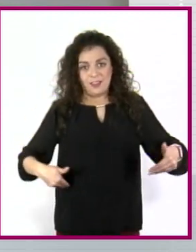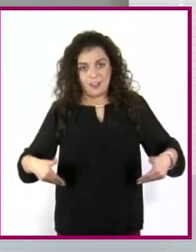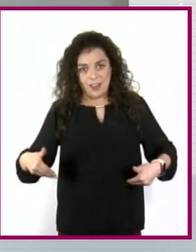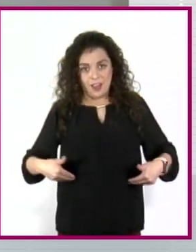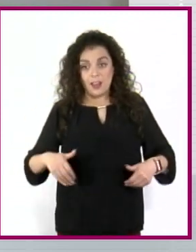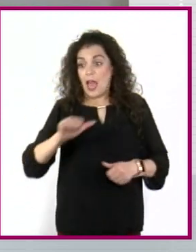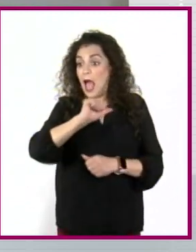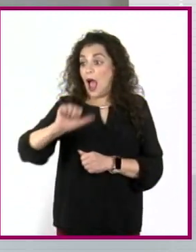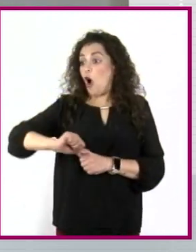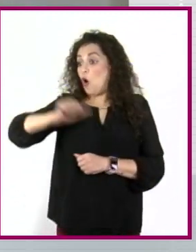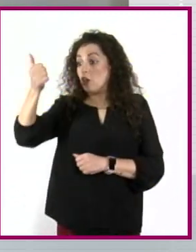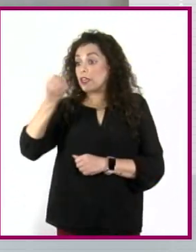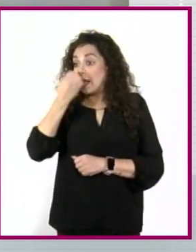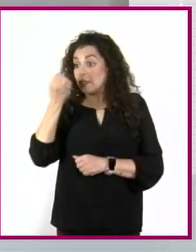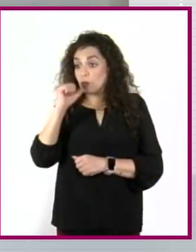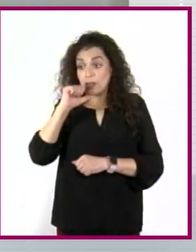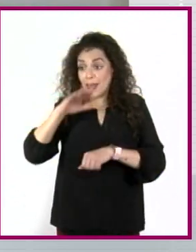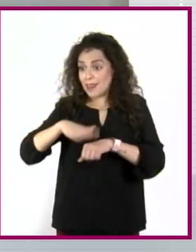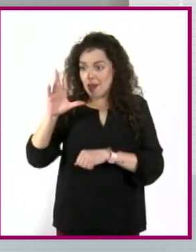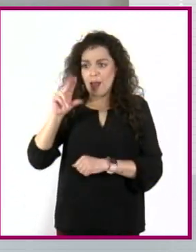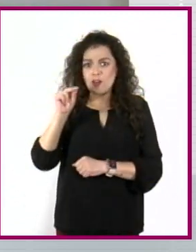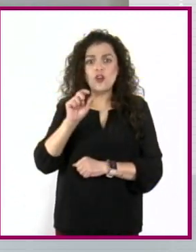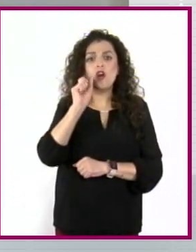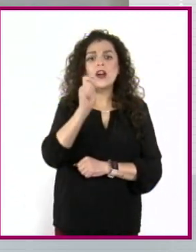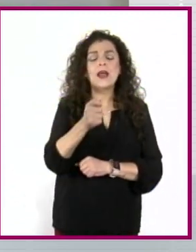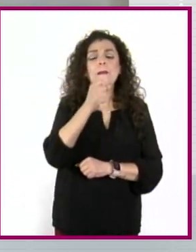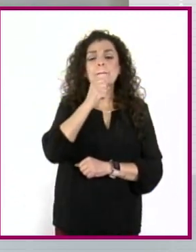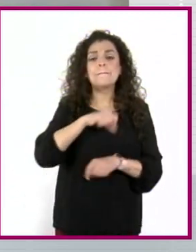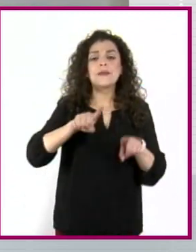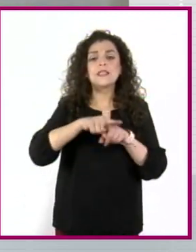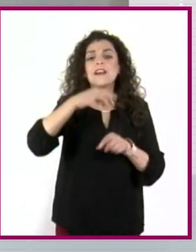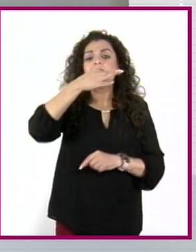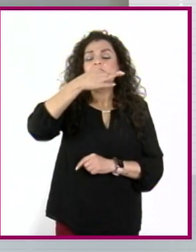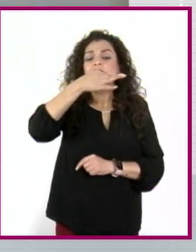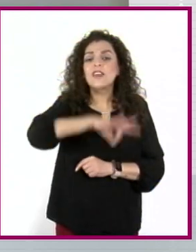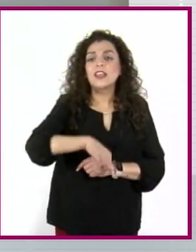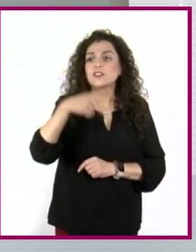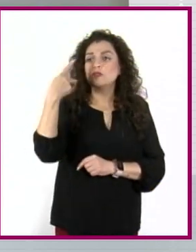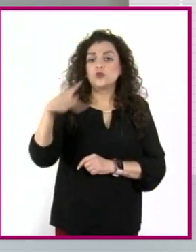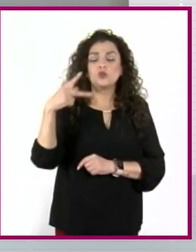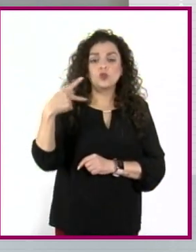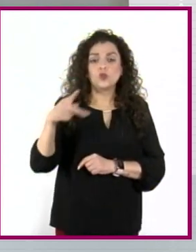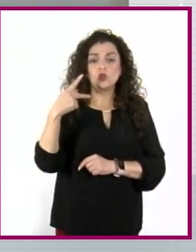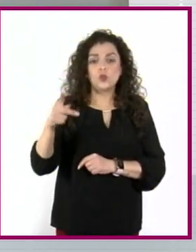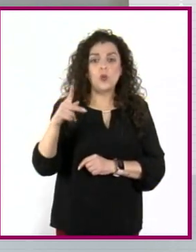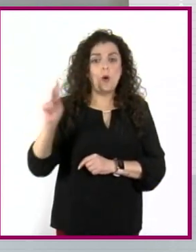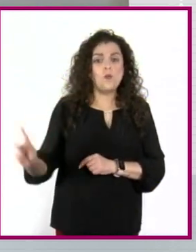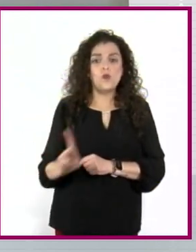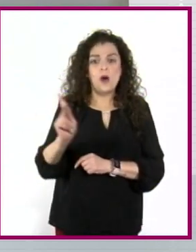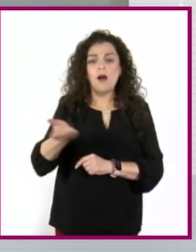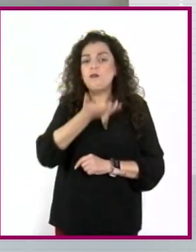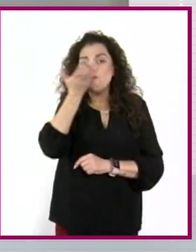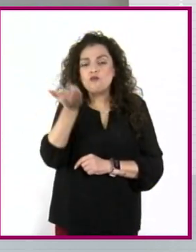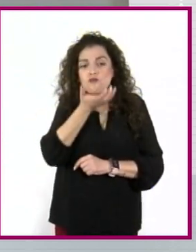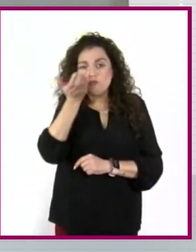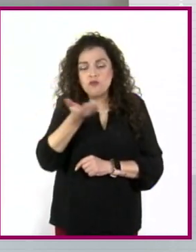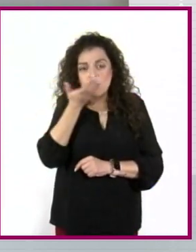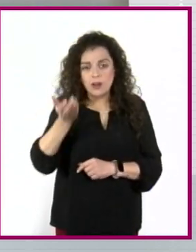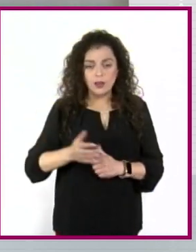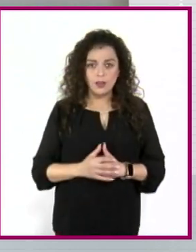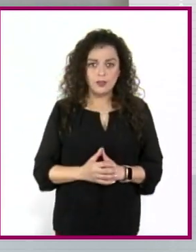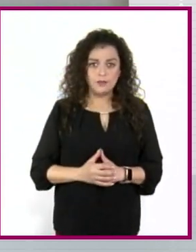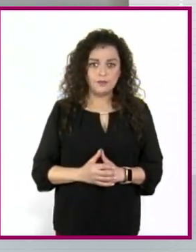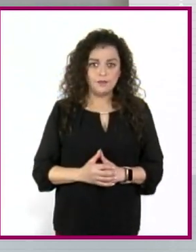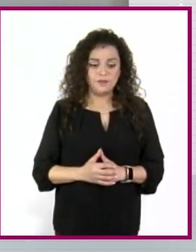escuelas, sino también a los festivales, a las fiestas tradicionales. Y